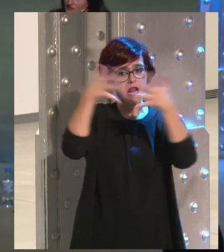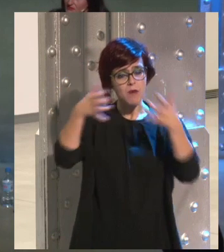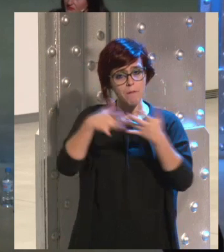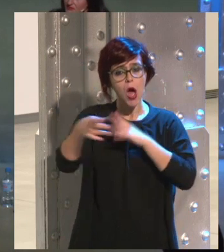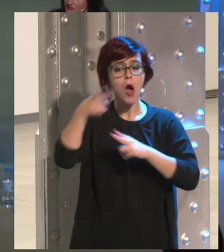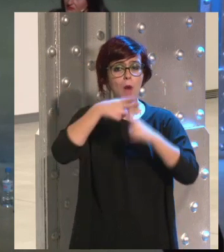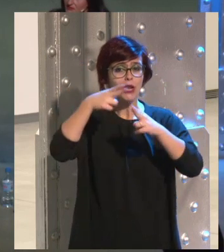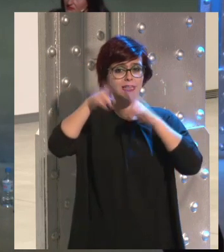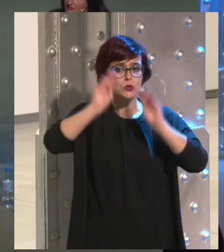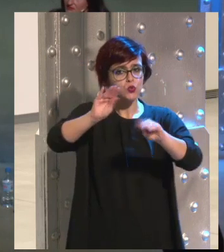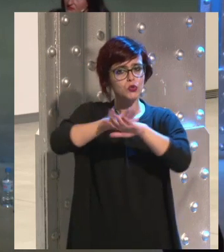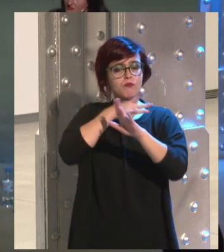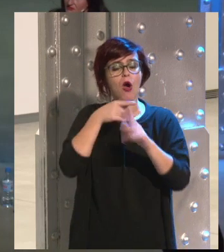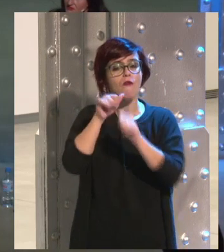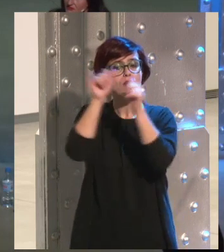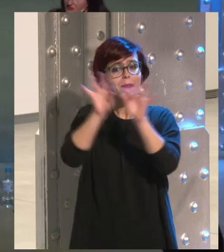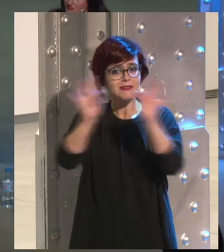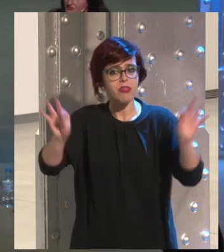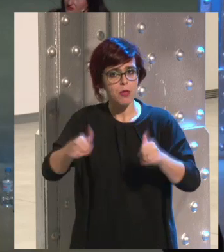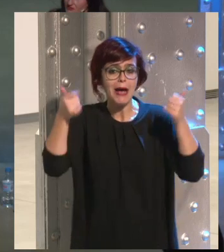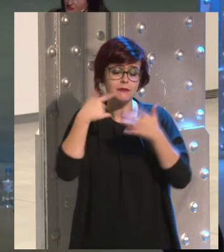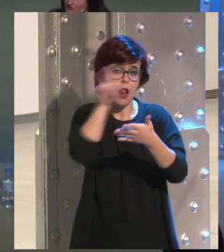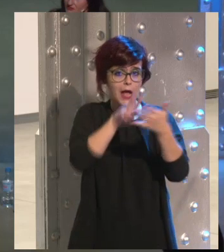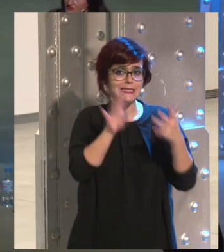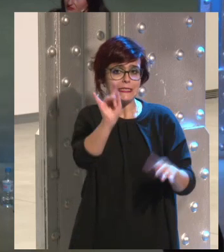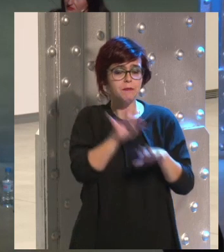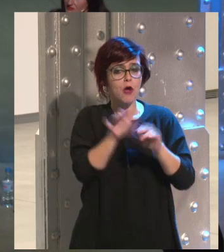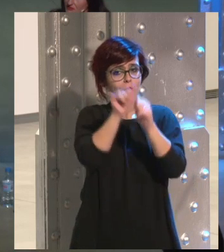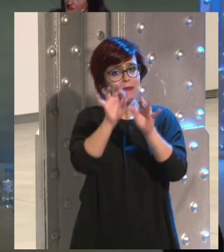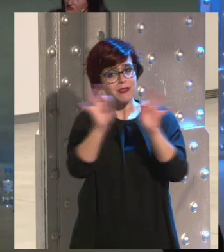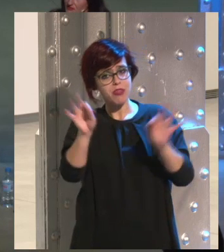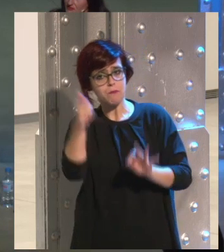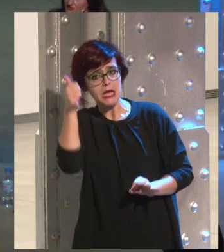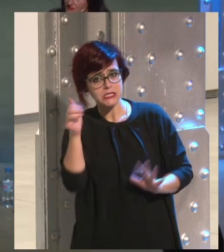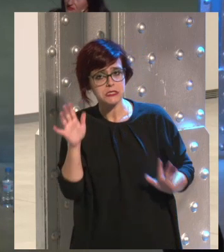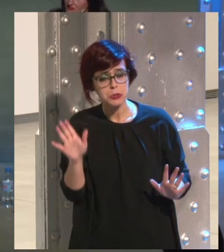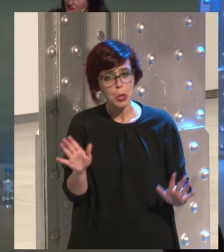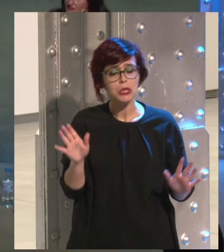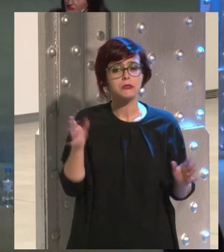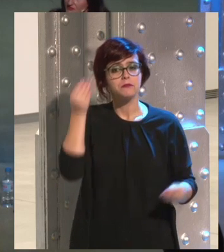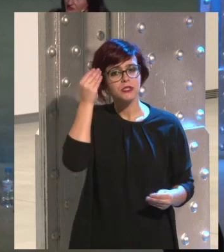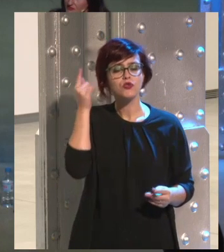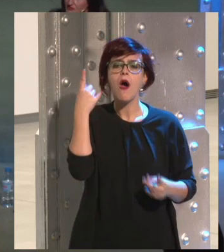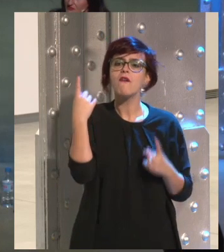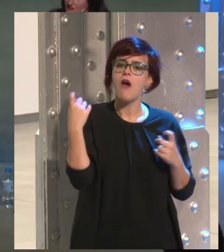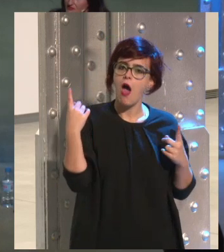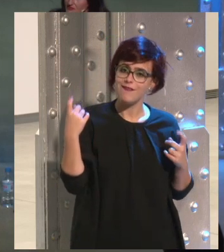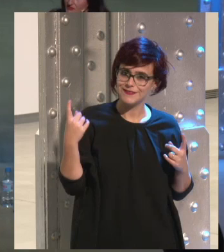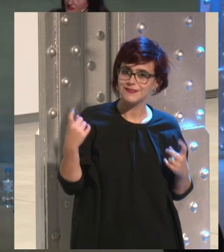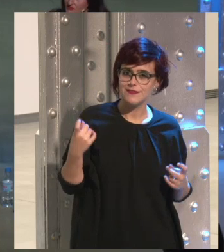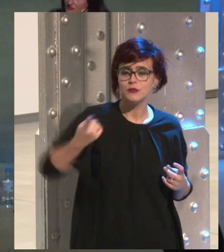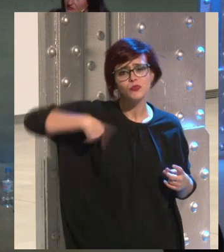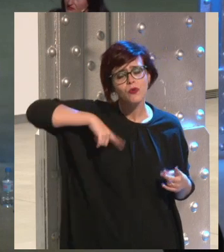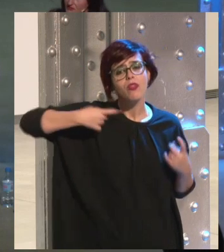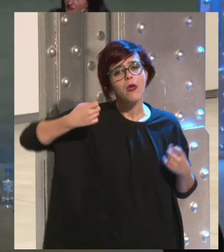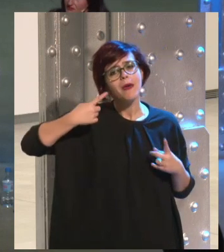políticas de una manera más sencilla, hay que leérselas en todo caso, pero en general yo creo que tenemos una asignatura pendiente ahí en